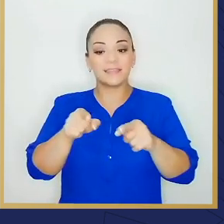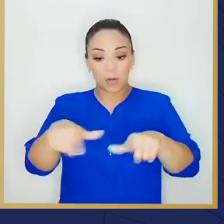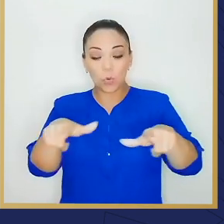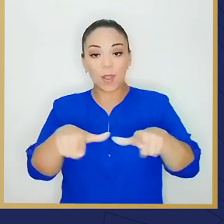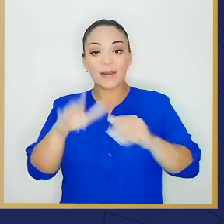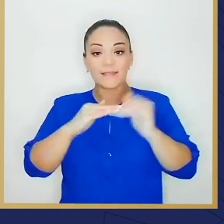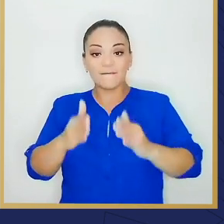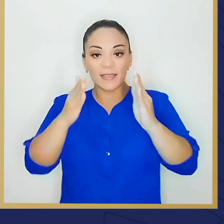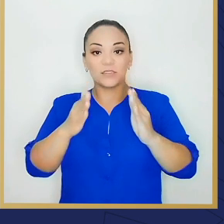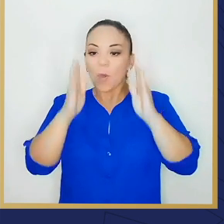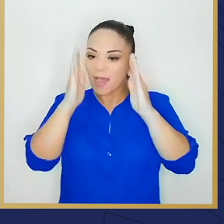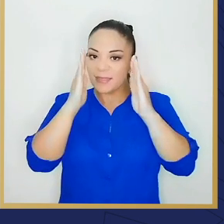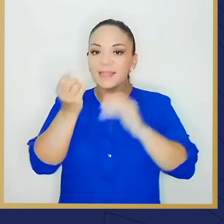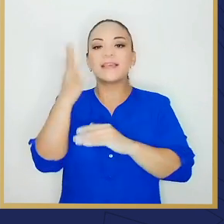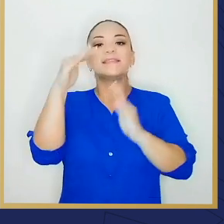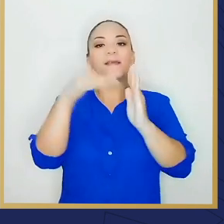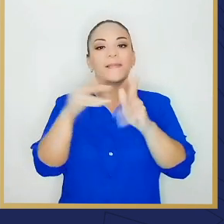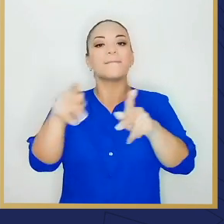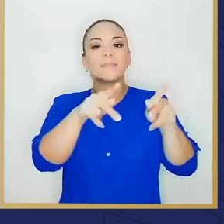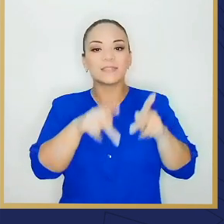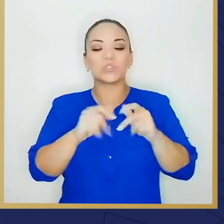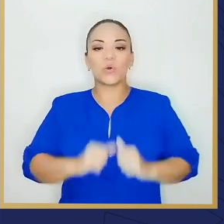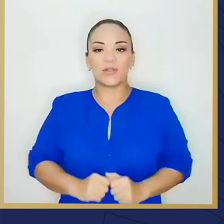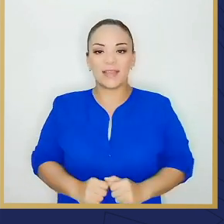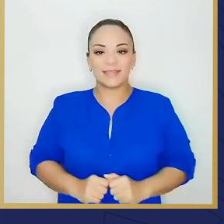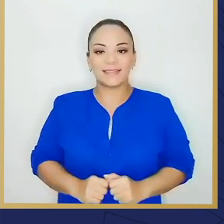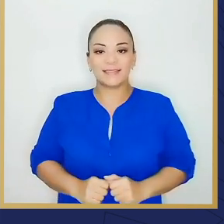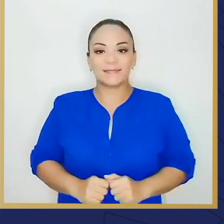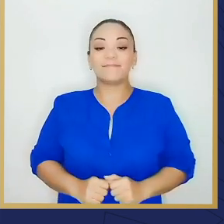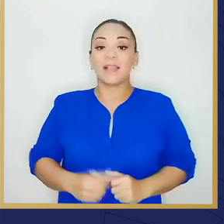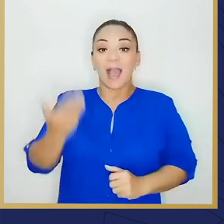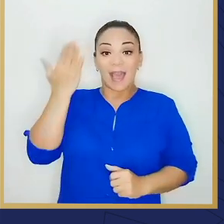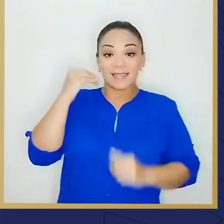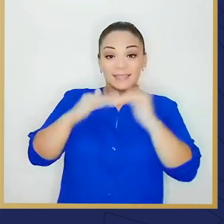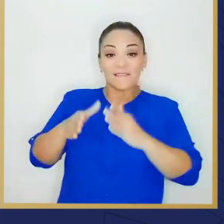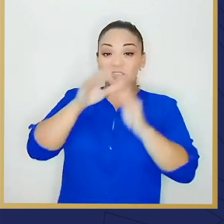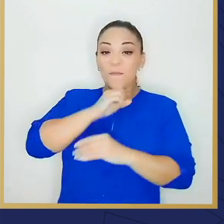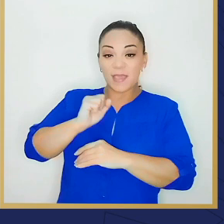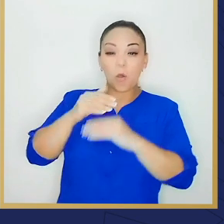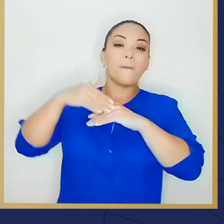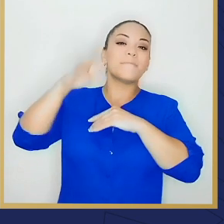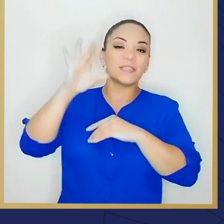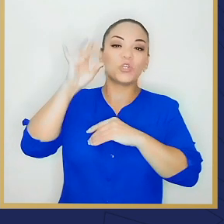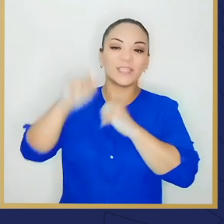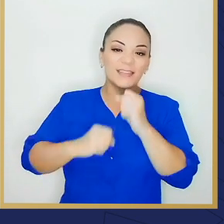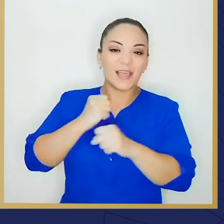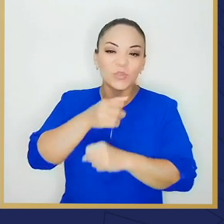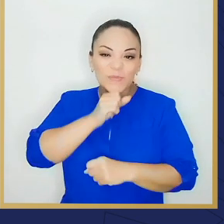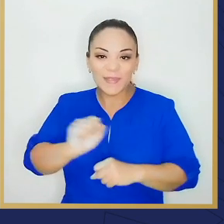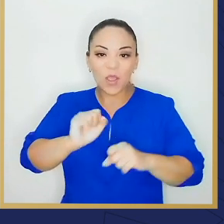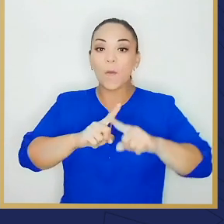que le da atención a 15 mil habitantes y que el edificio tenía más de 80 años. Ya